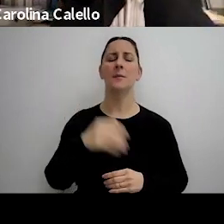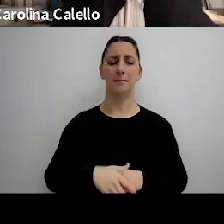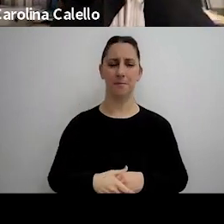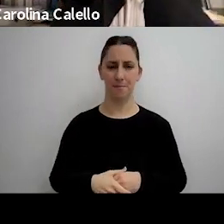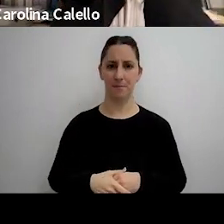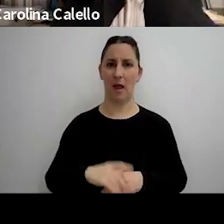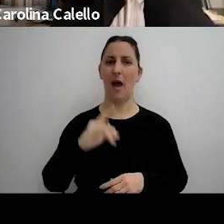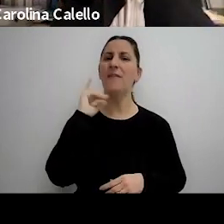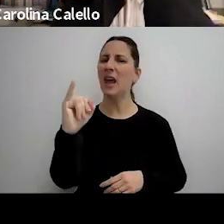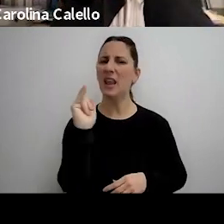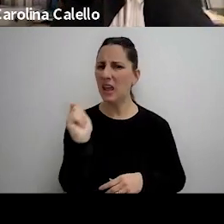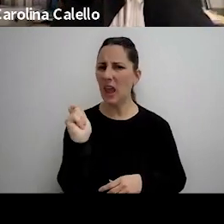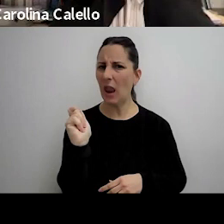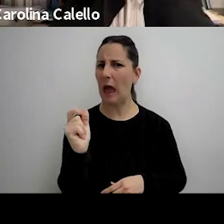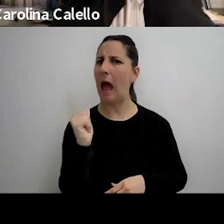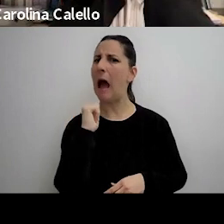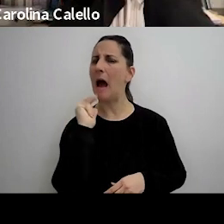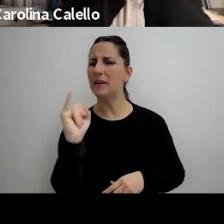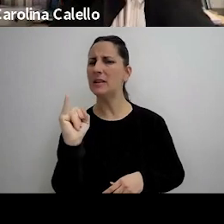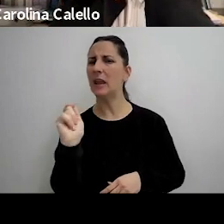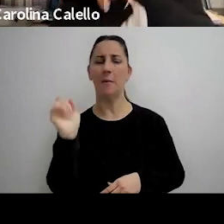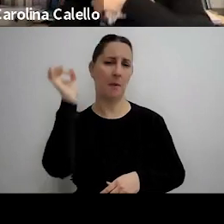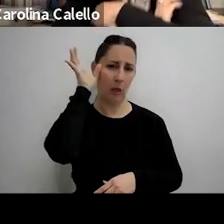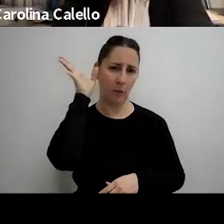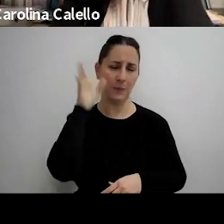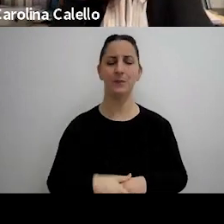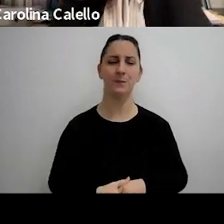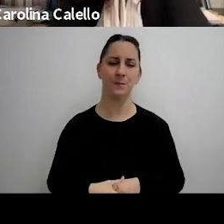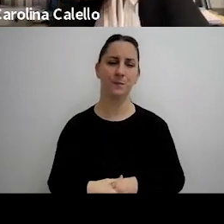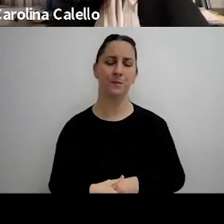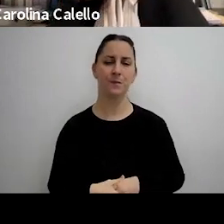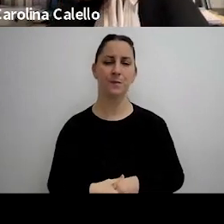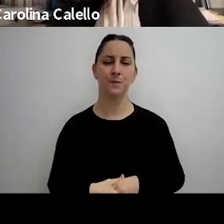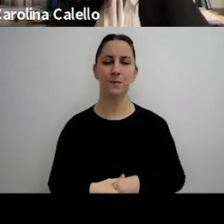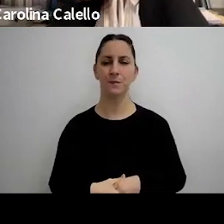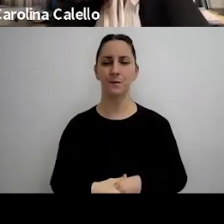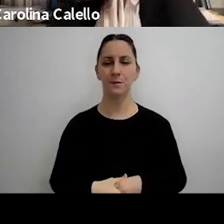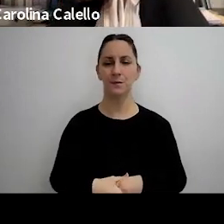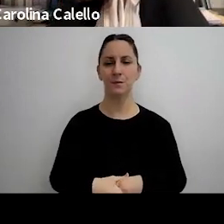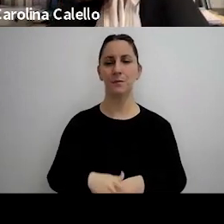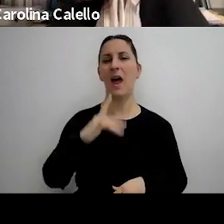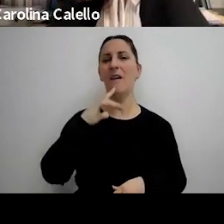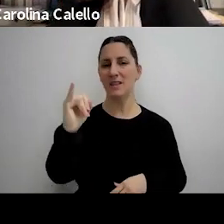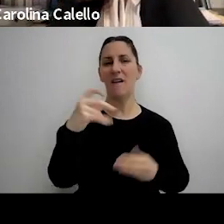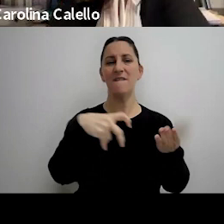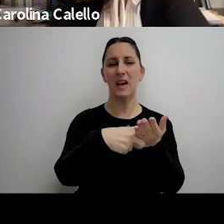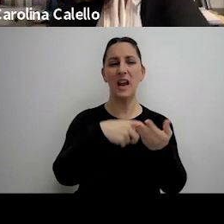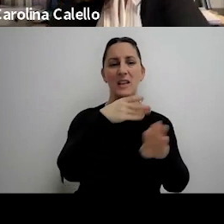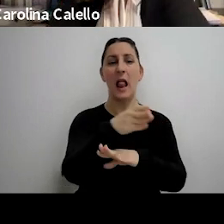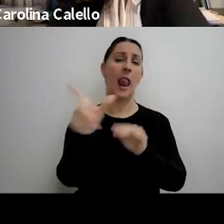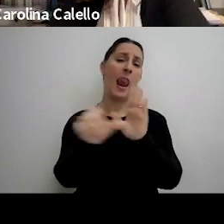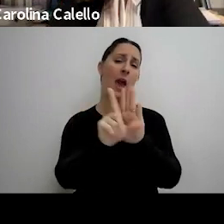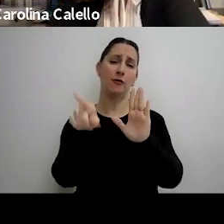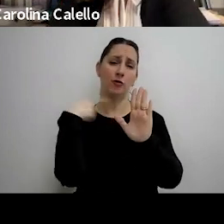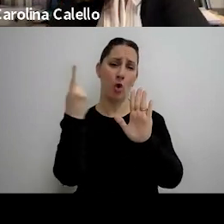advierte a quien perdóname se advierte para avanzar con una fiscalización la ley es conocida por todos si